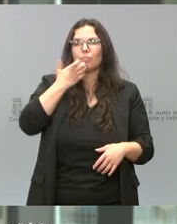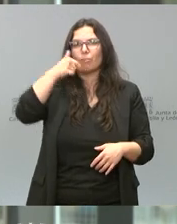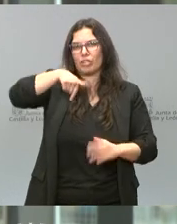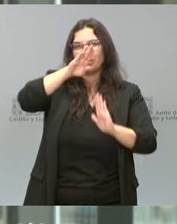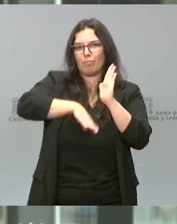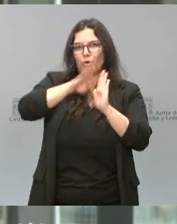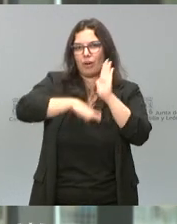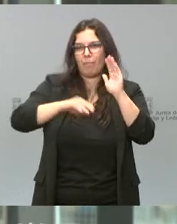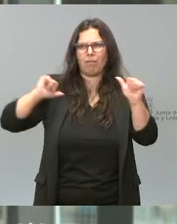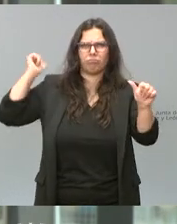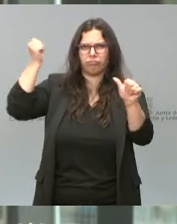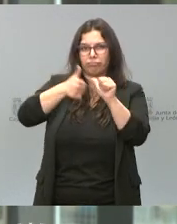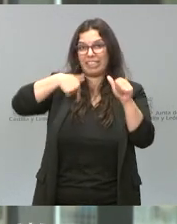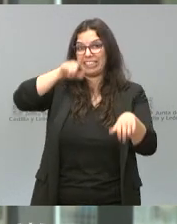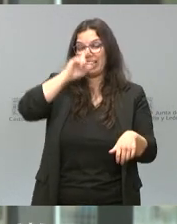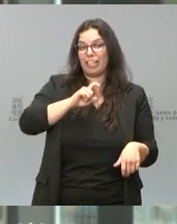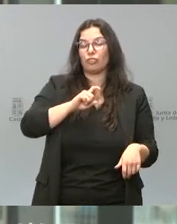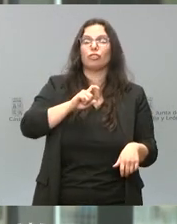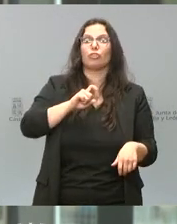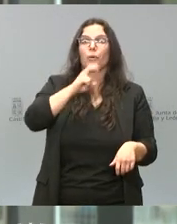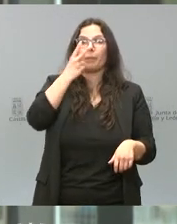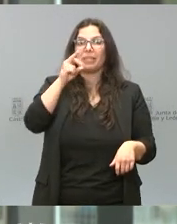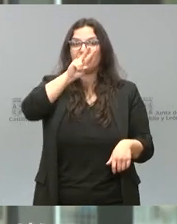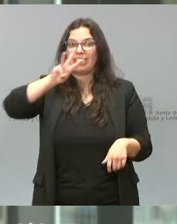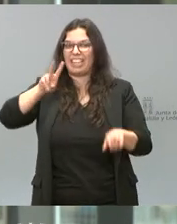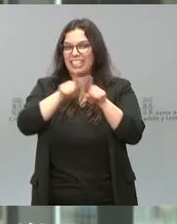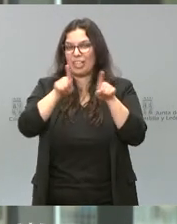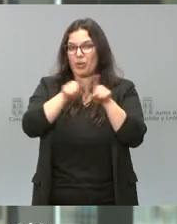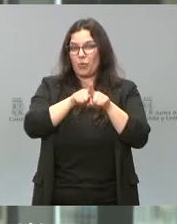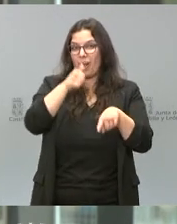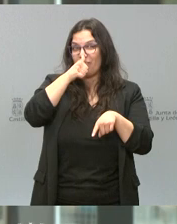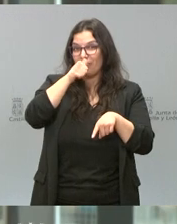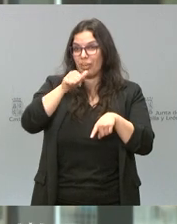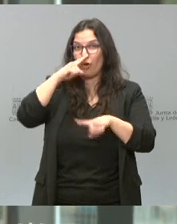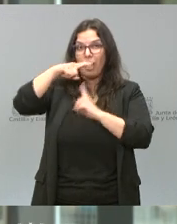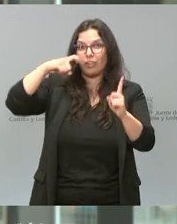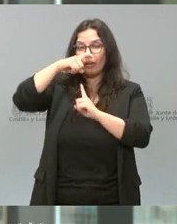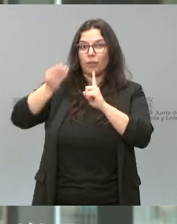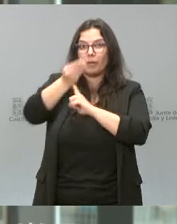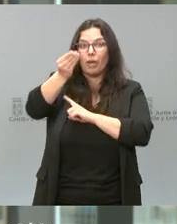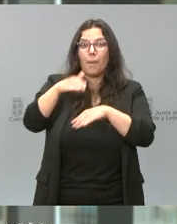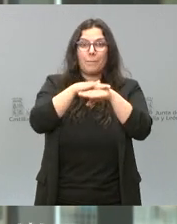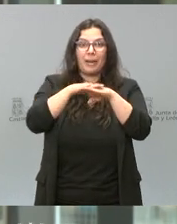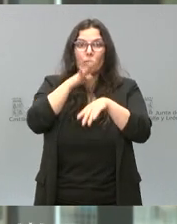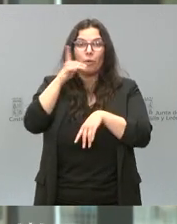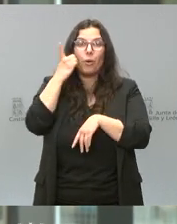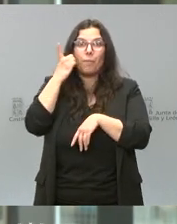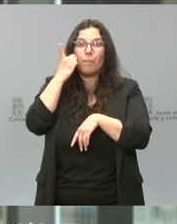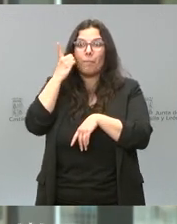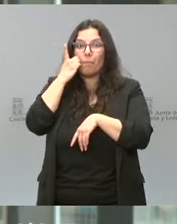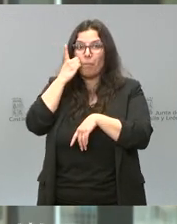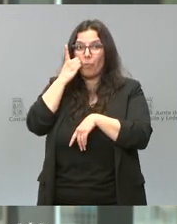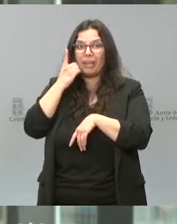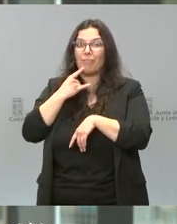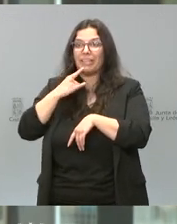que en su añada de 2023, y como los buenos vinos, va mejorando. Disculpad, porque me he quedado sin batería y tengo que seguir con el